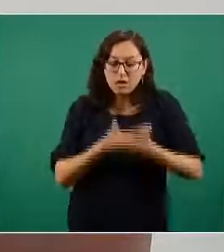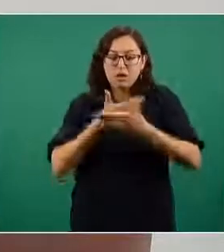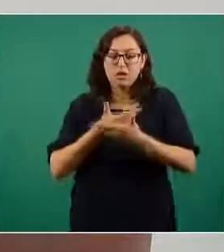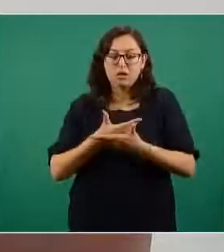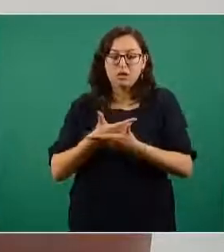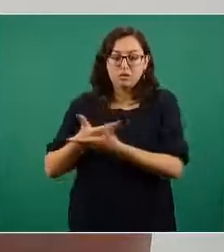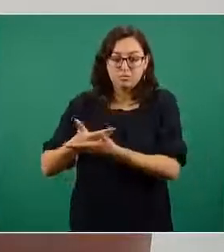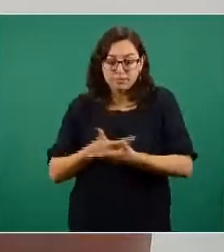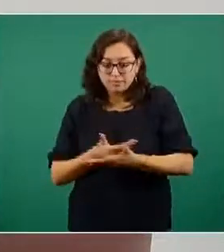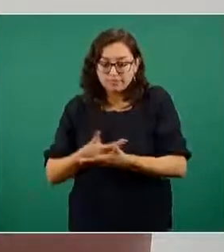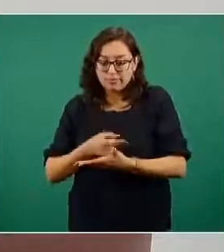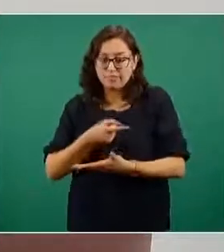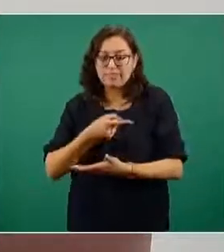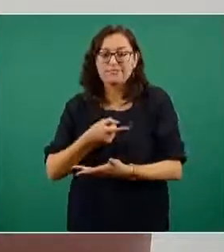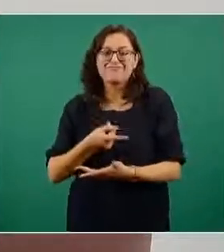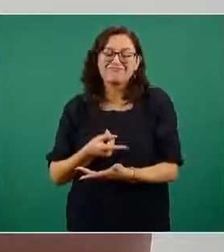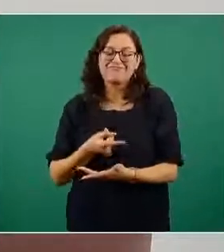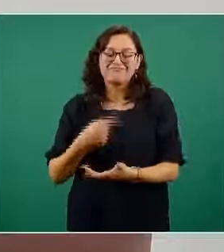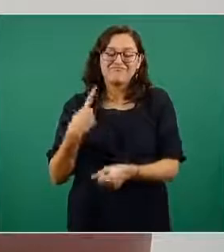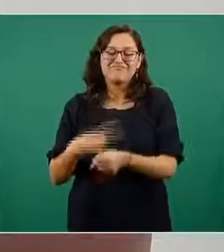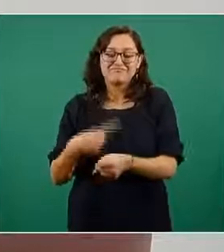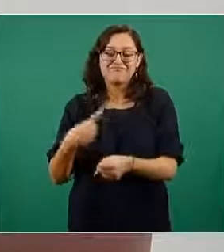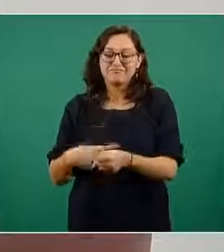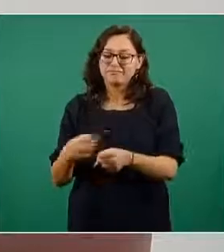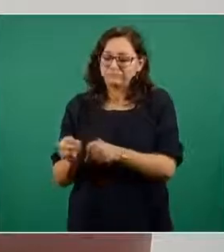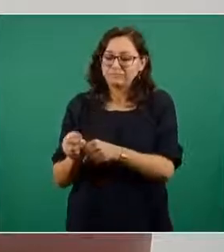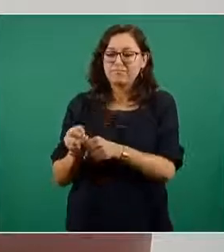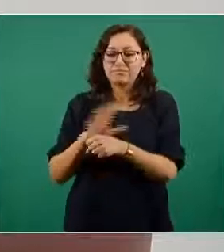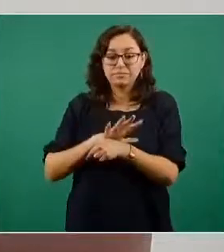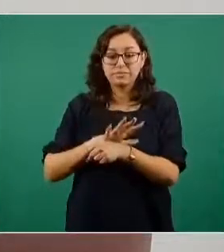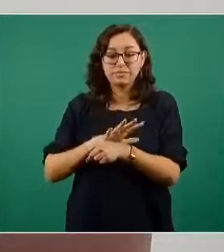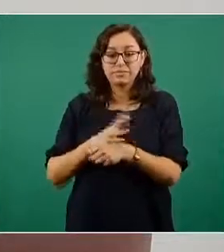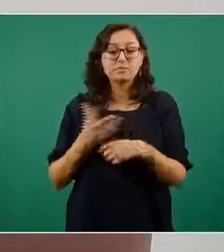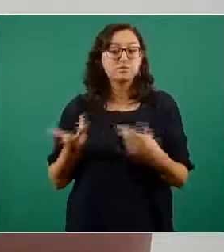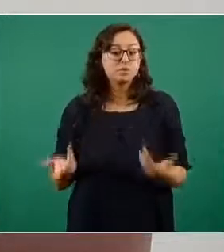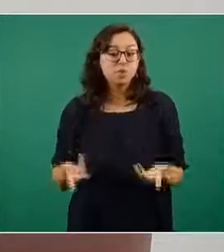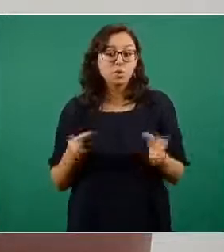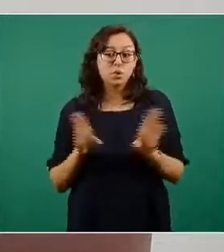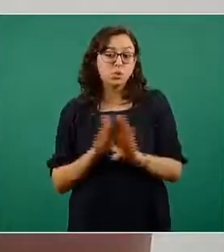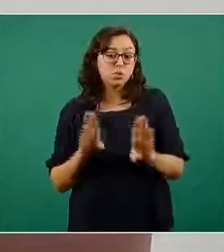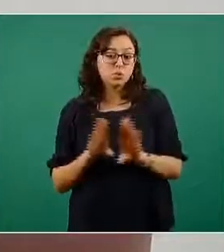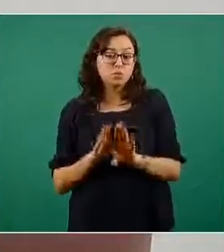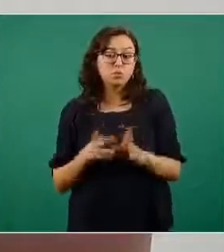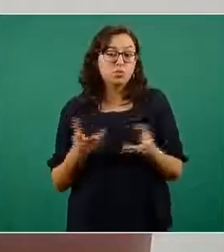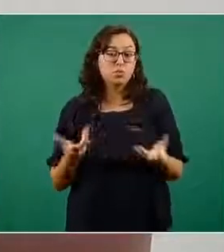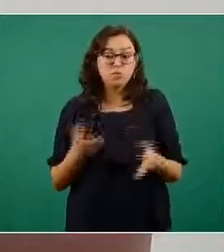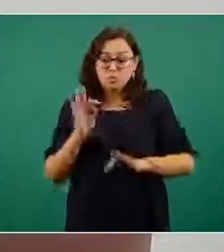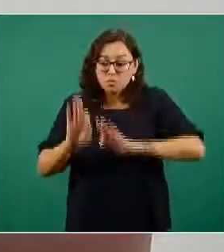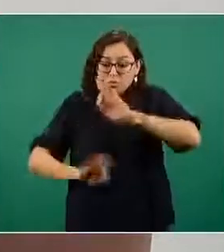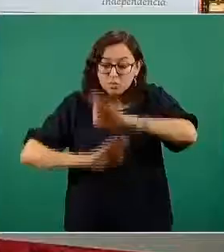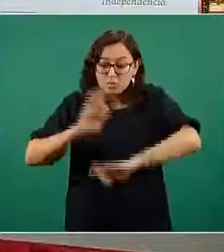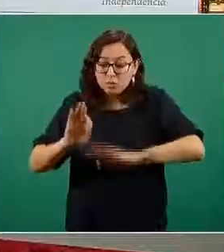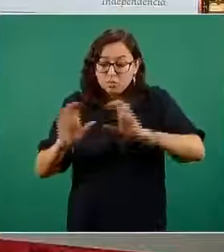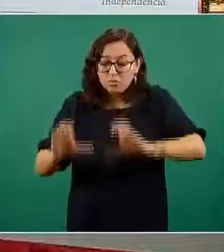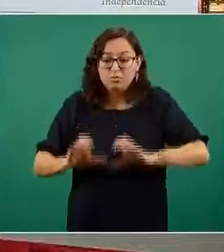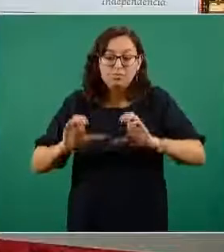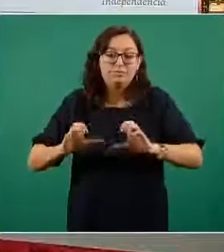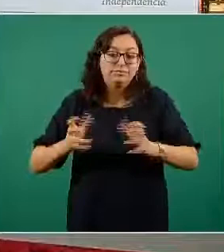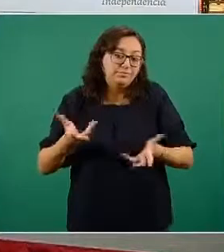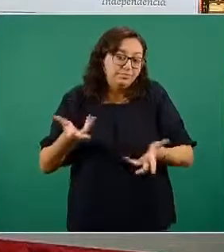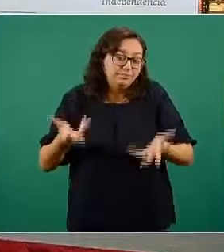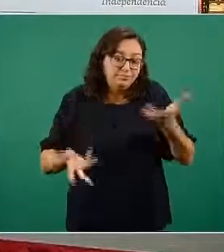esta enfermedad pues los manejos están muy dependientes del grado de